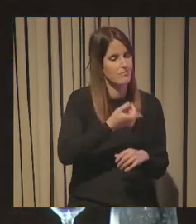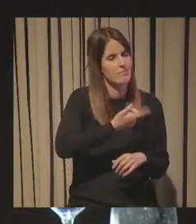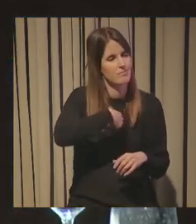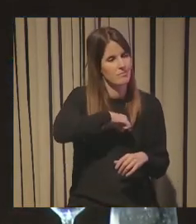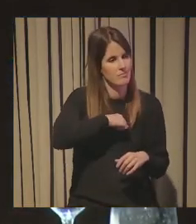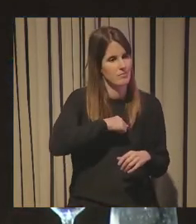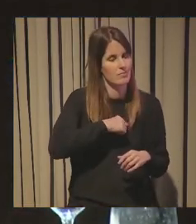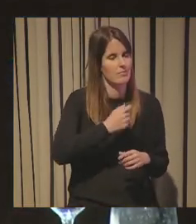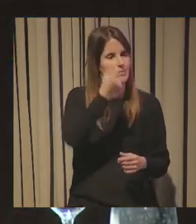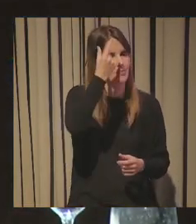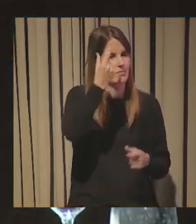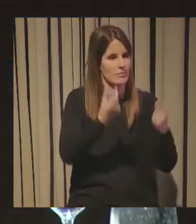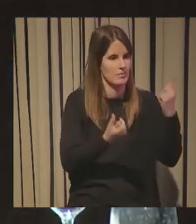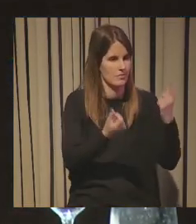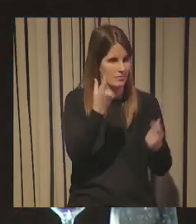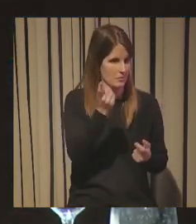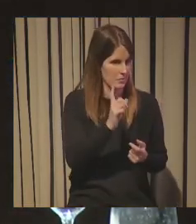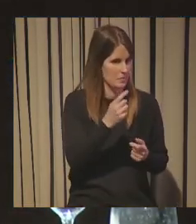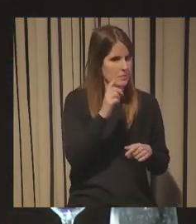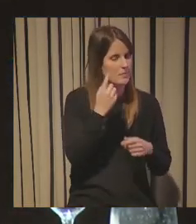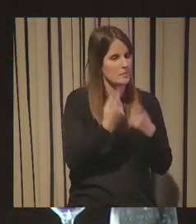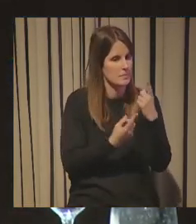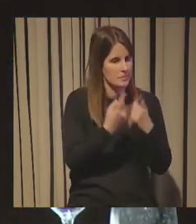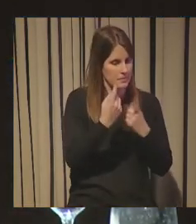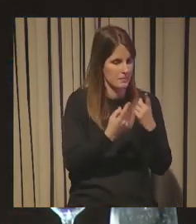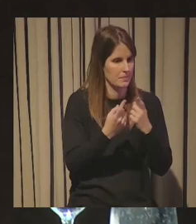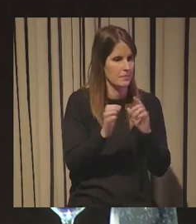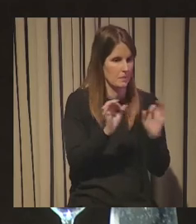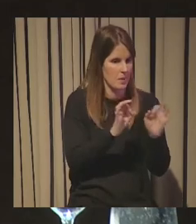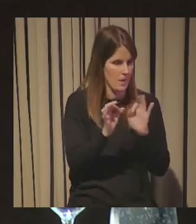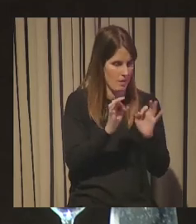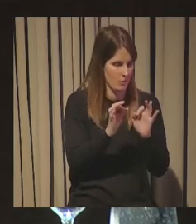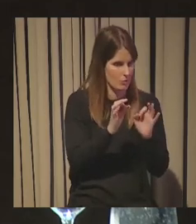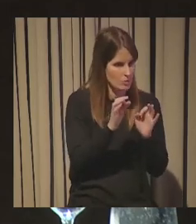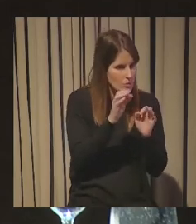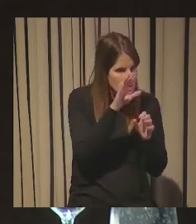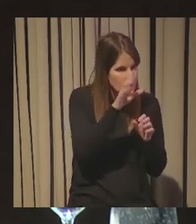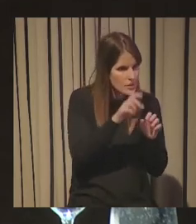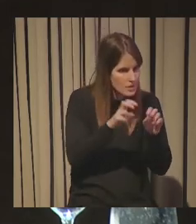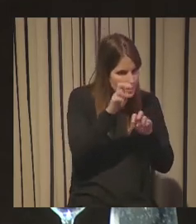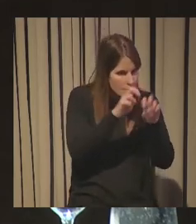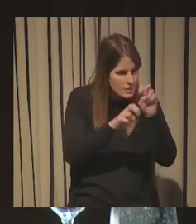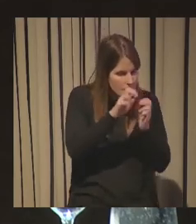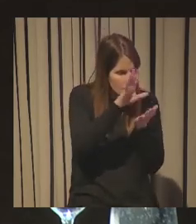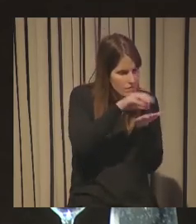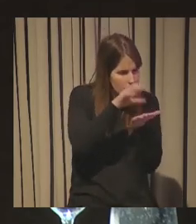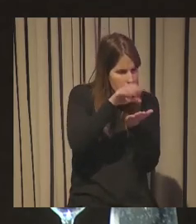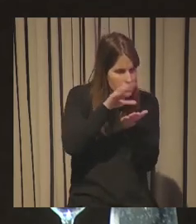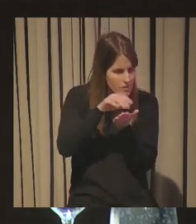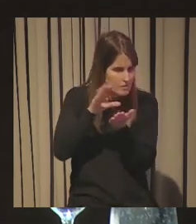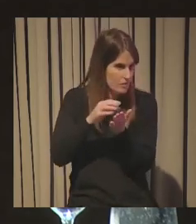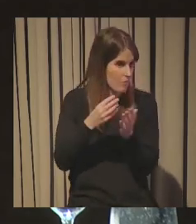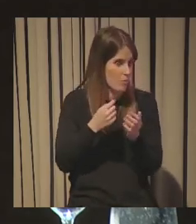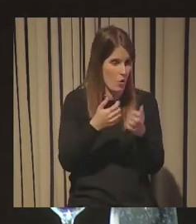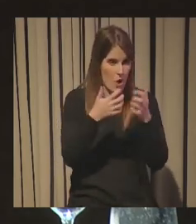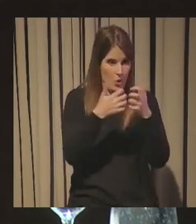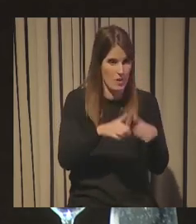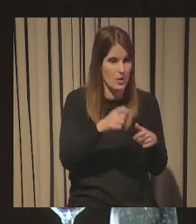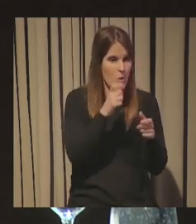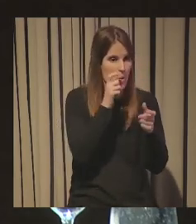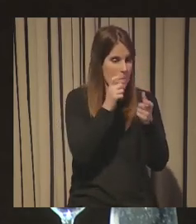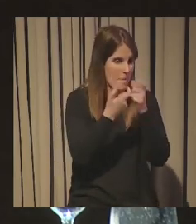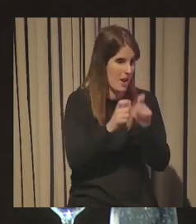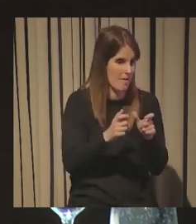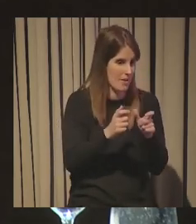es cosa puntual sino al final una serie de feeds de fuentes que al final las automatizas mediante palabras clave